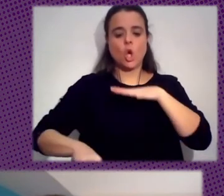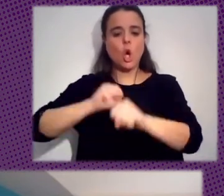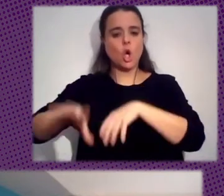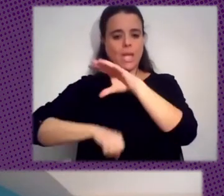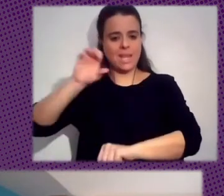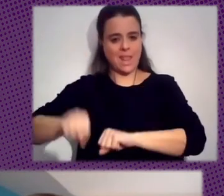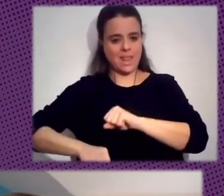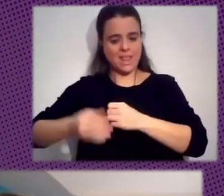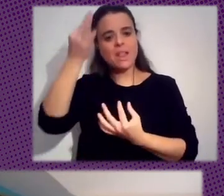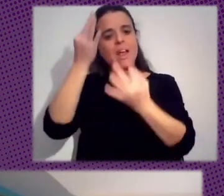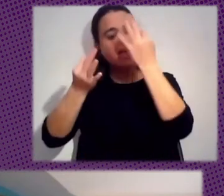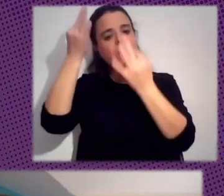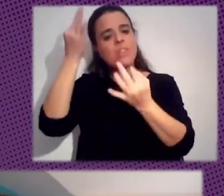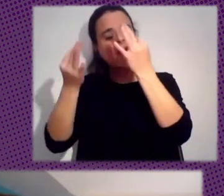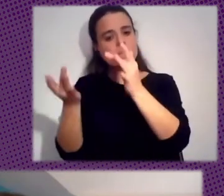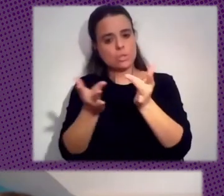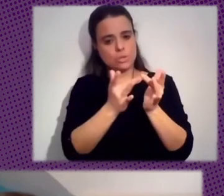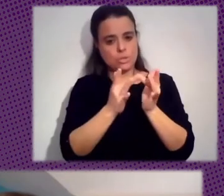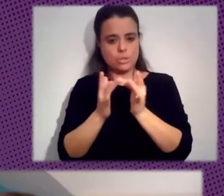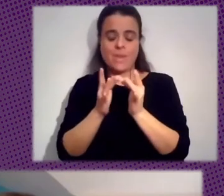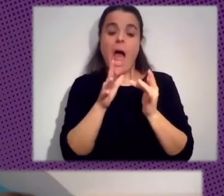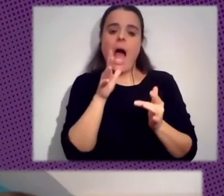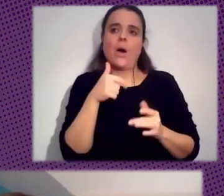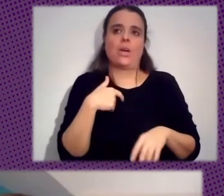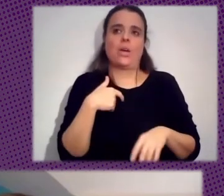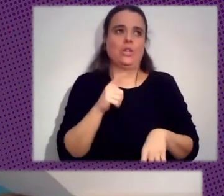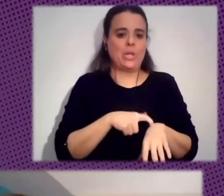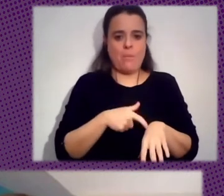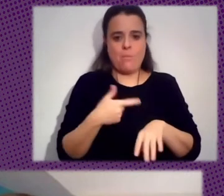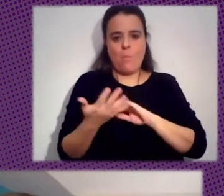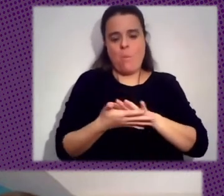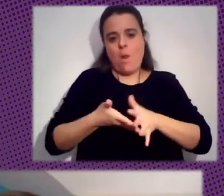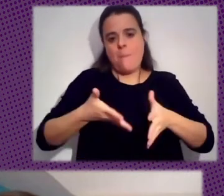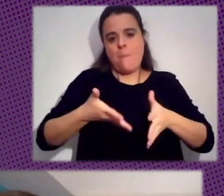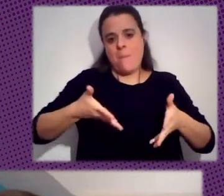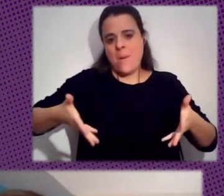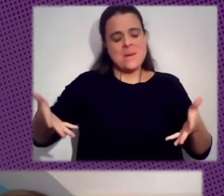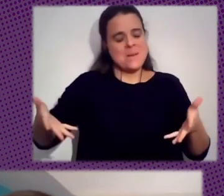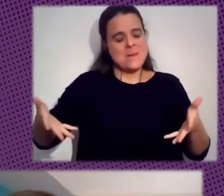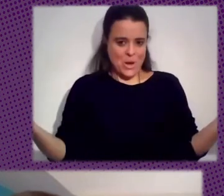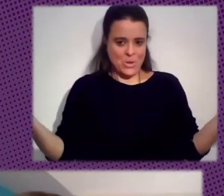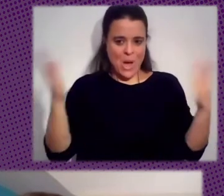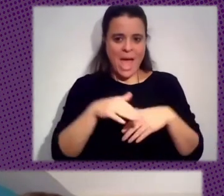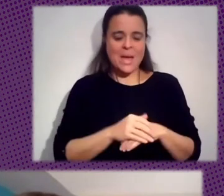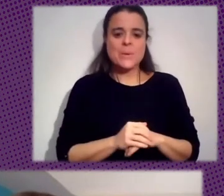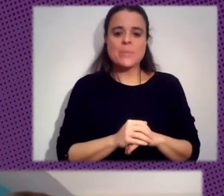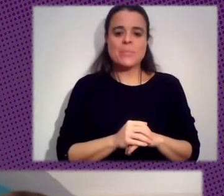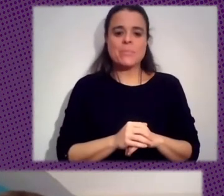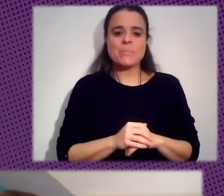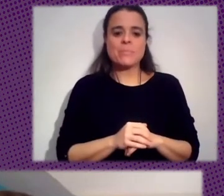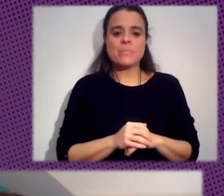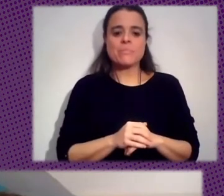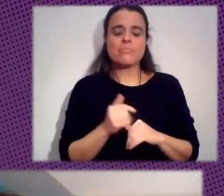Y Bueno Ahorita No Tengo Mucho Tiempo Para Expander Pero Los Organizamos Nosotros De Acuerdo A La